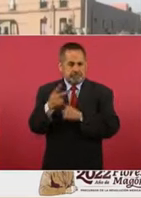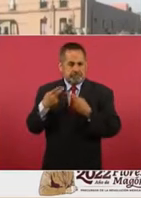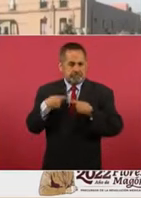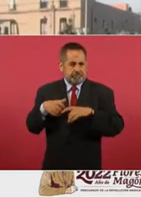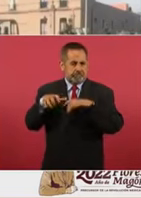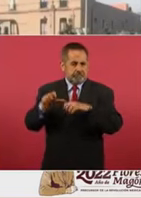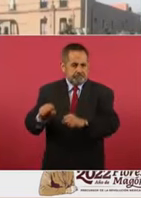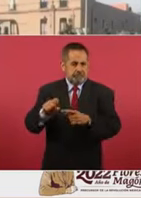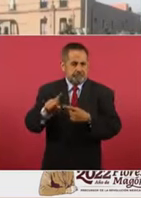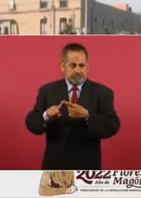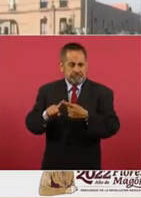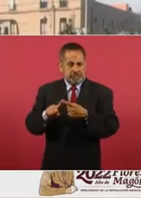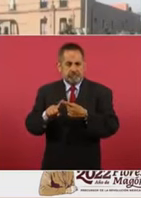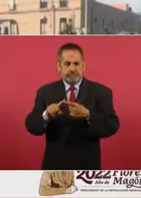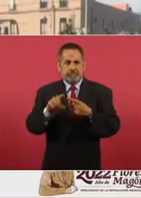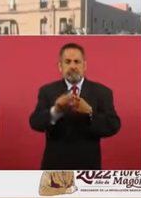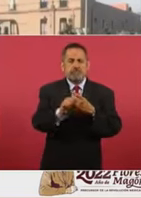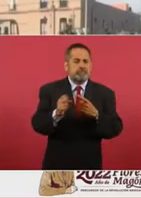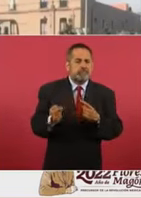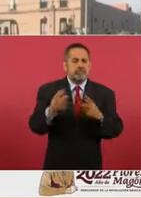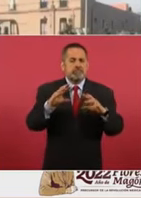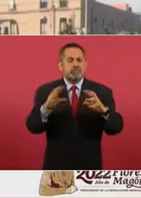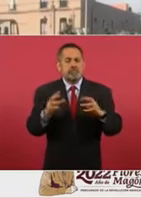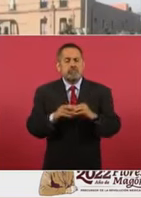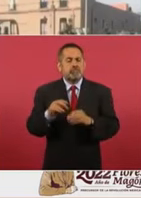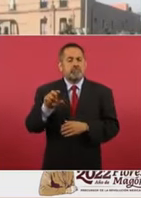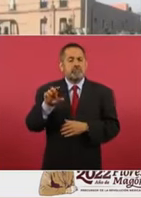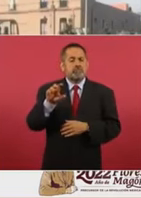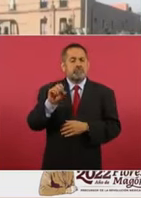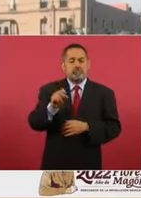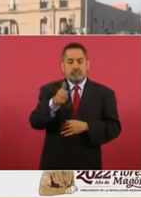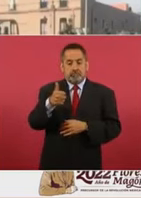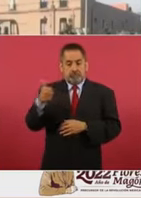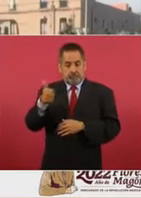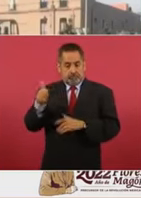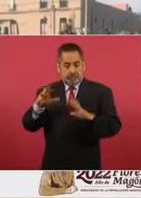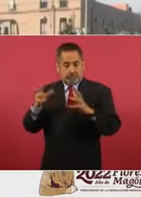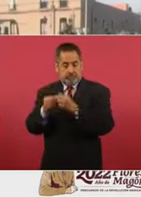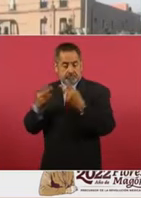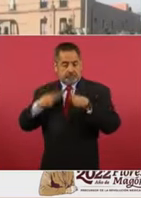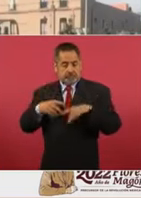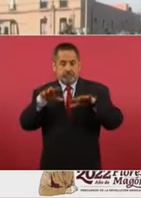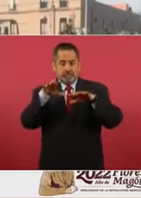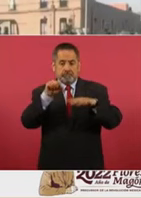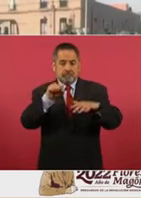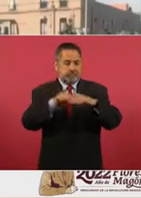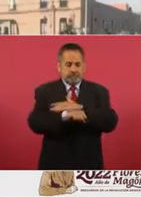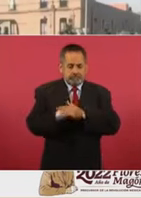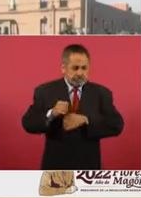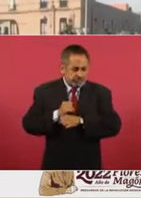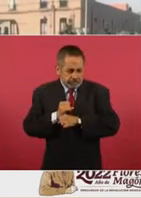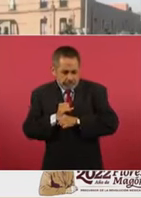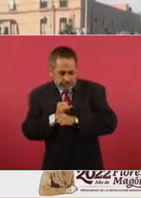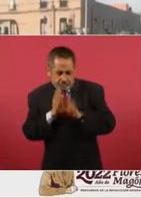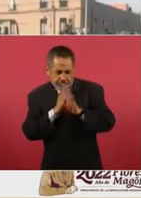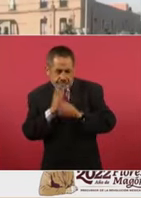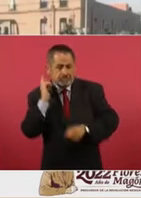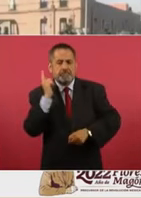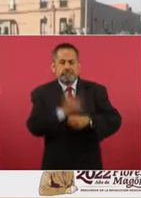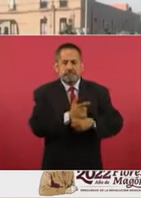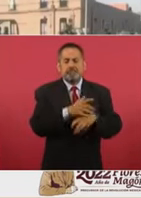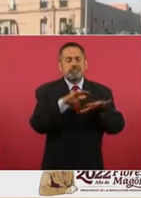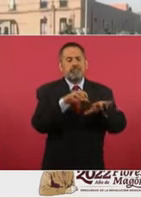relevantes, pero en total fueron 66 detenidos con el uso de inteligencia, privilegiando